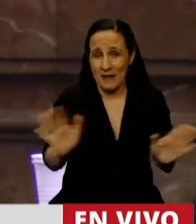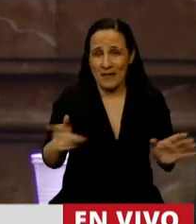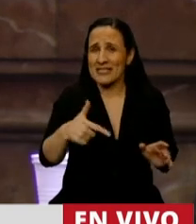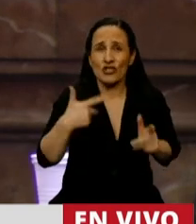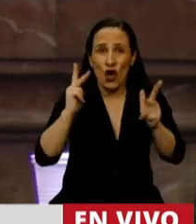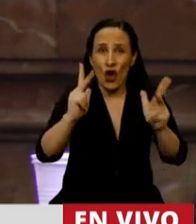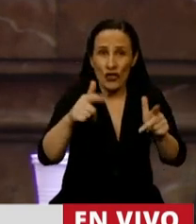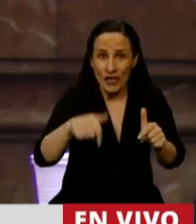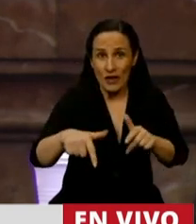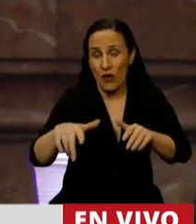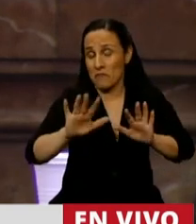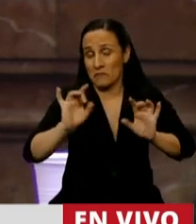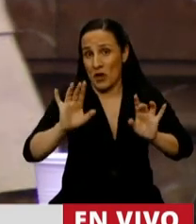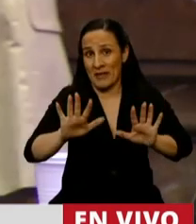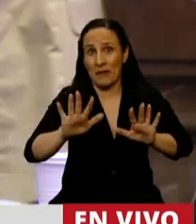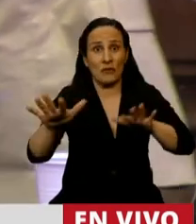decir en este contexto.